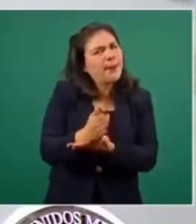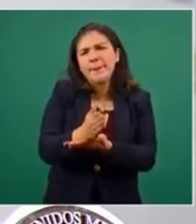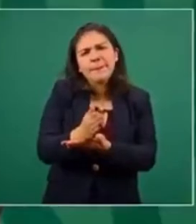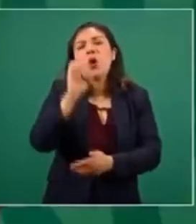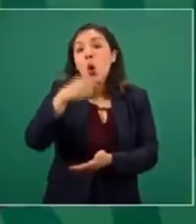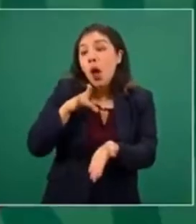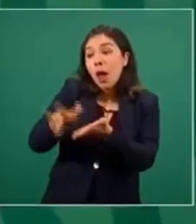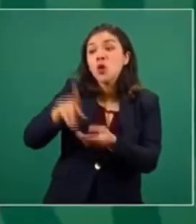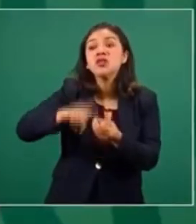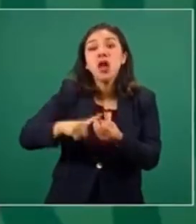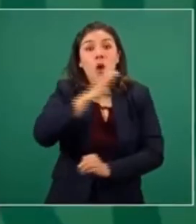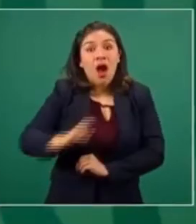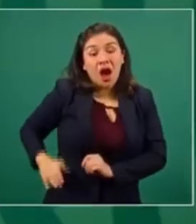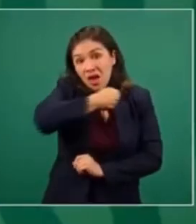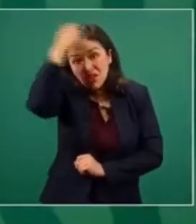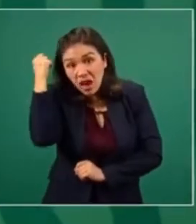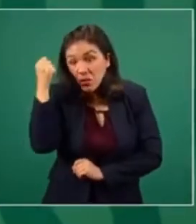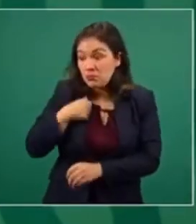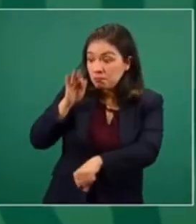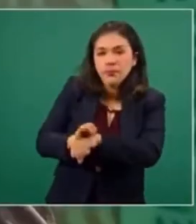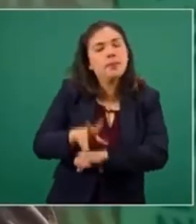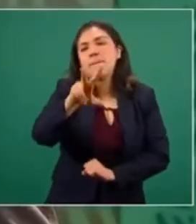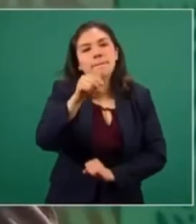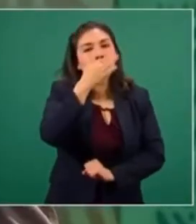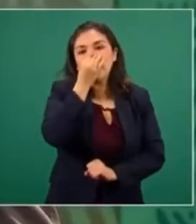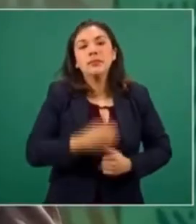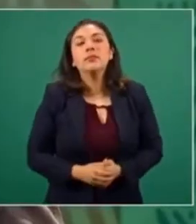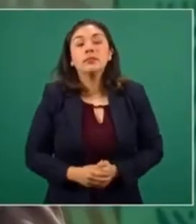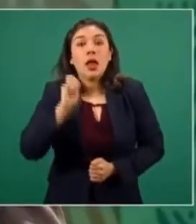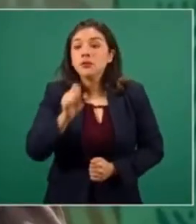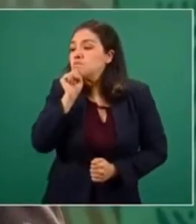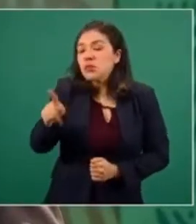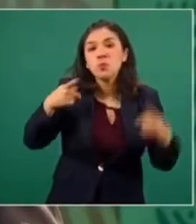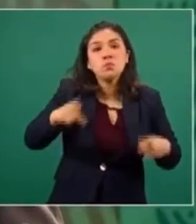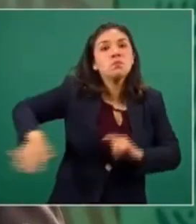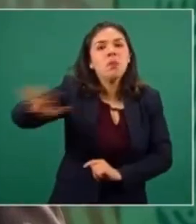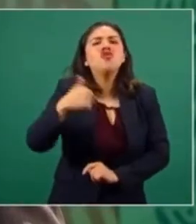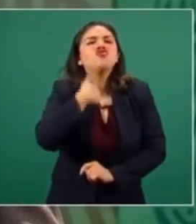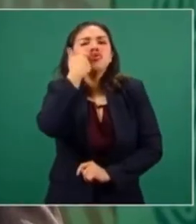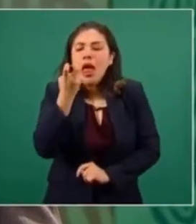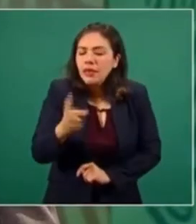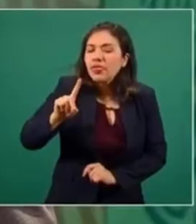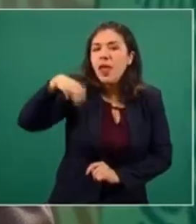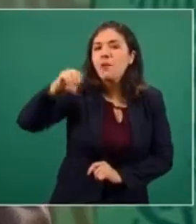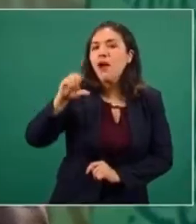apoyar a ningún candidato, ni a ningún partido. Son los ciudadanos. Queremos democracia.